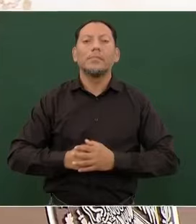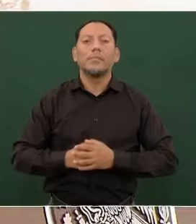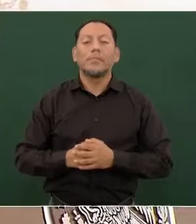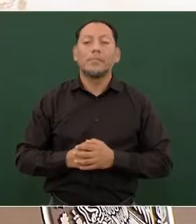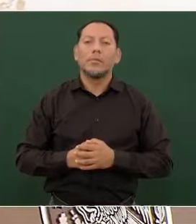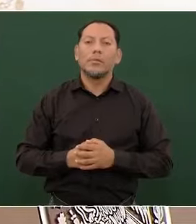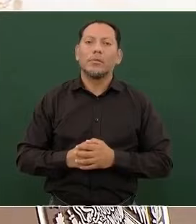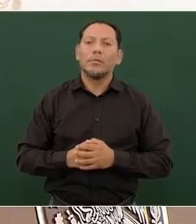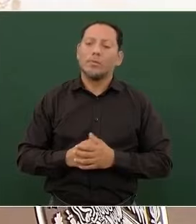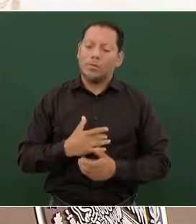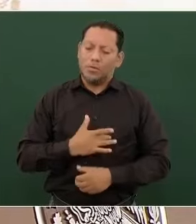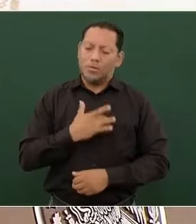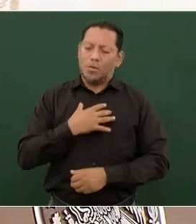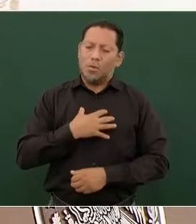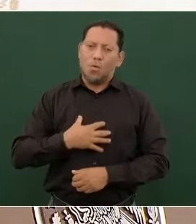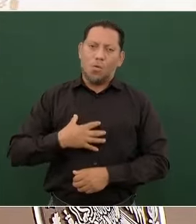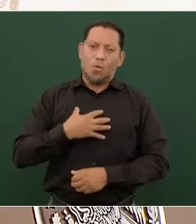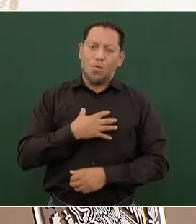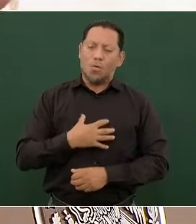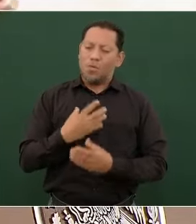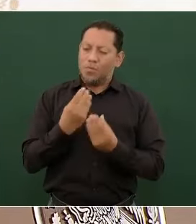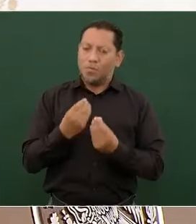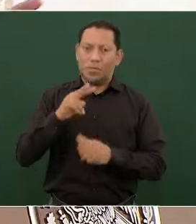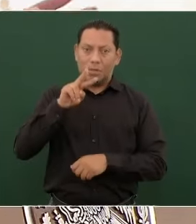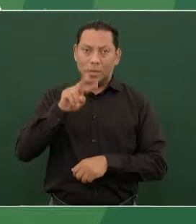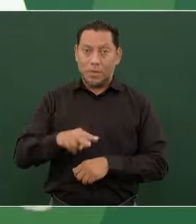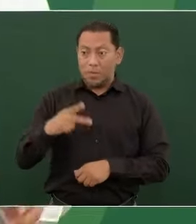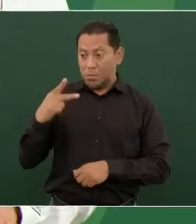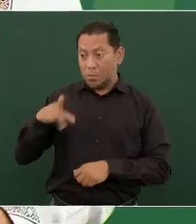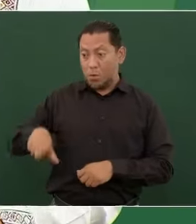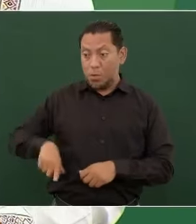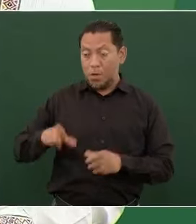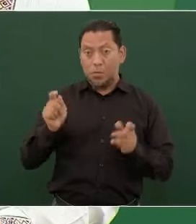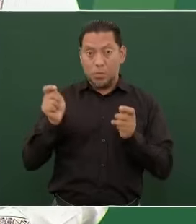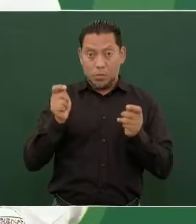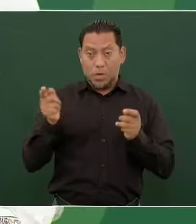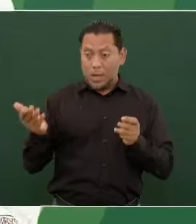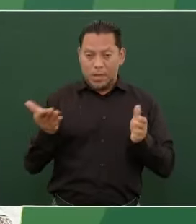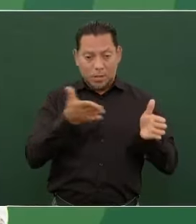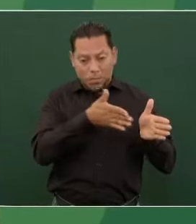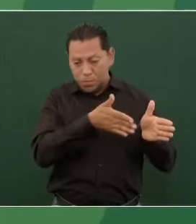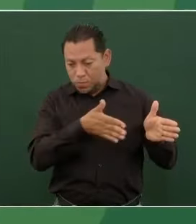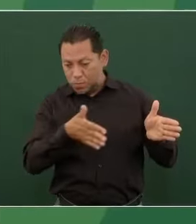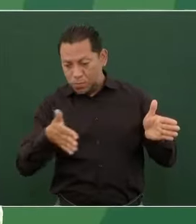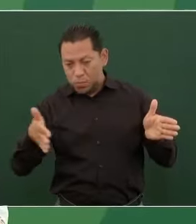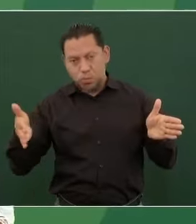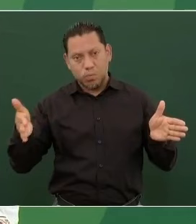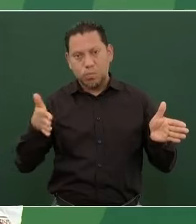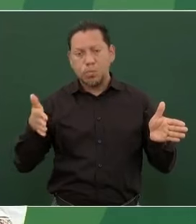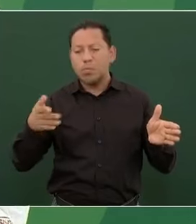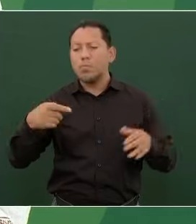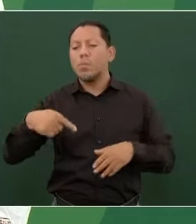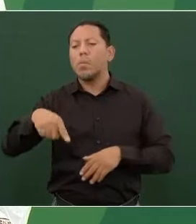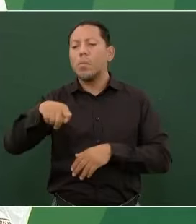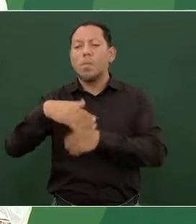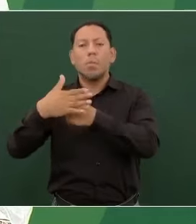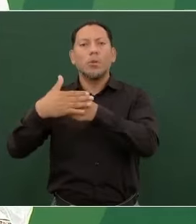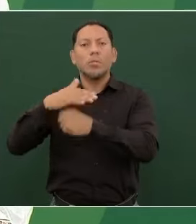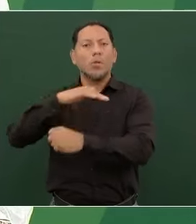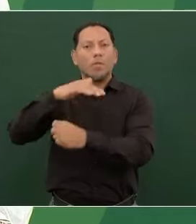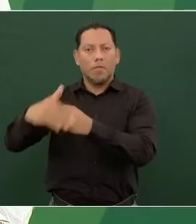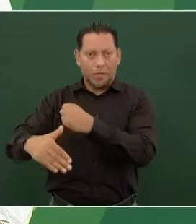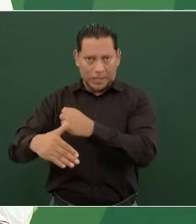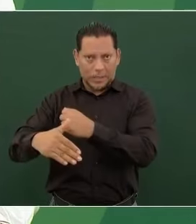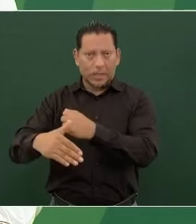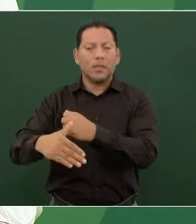Me llena de satisfacción que durante el gobierno que ya está a punto de terminar,